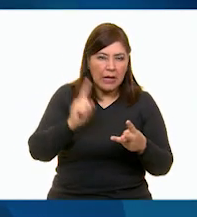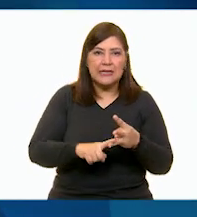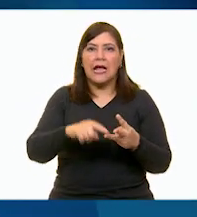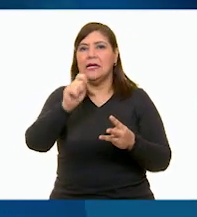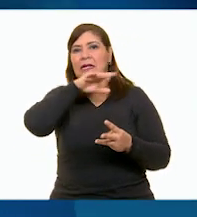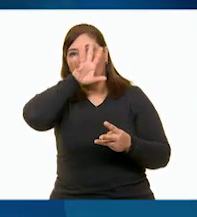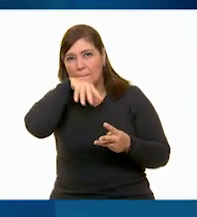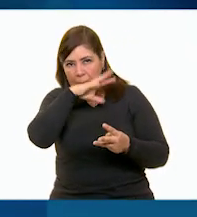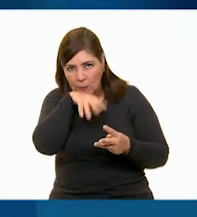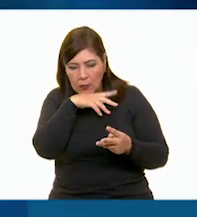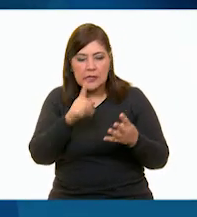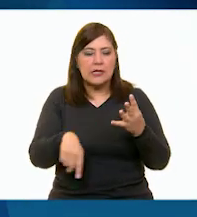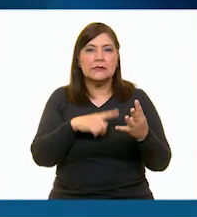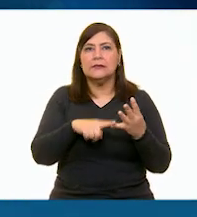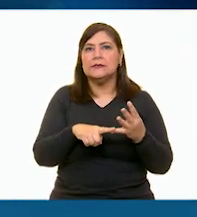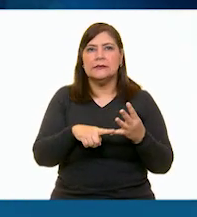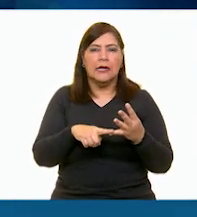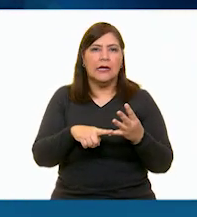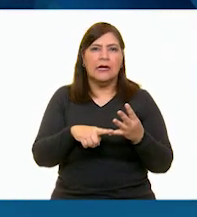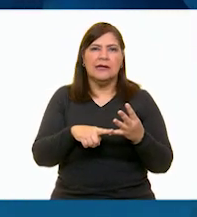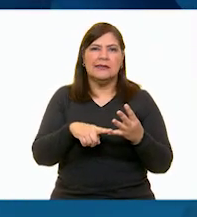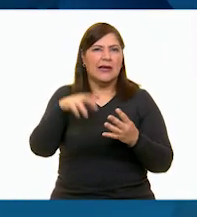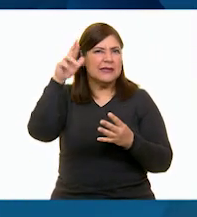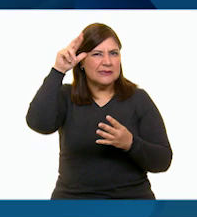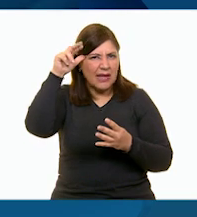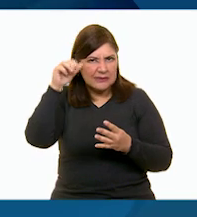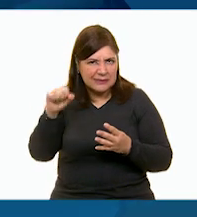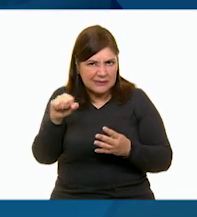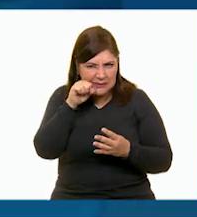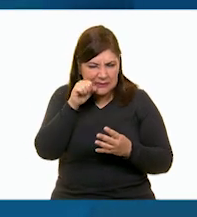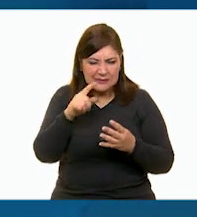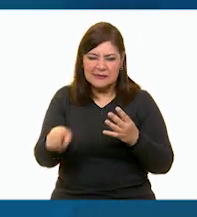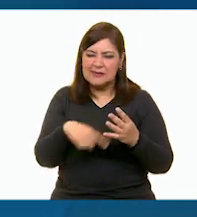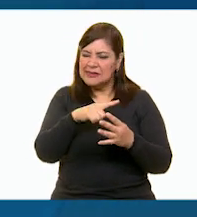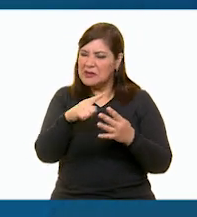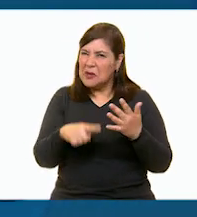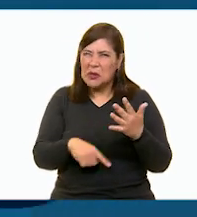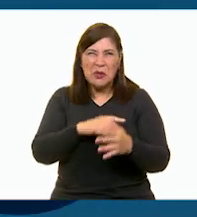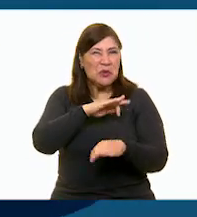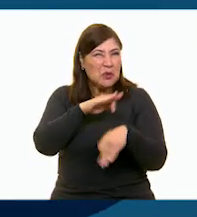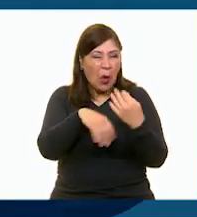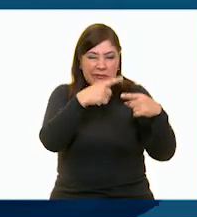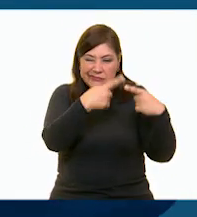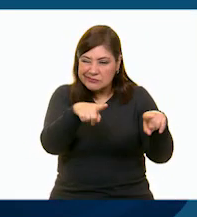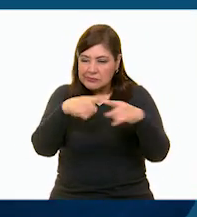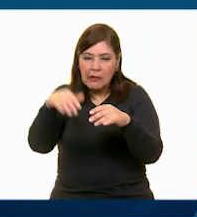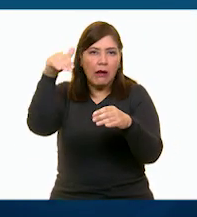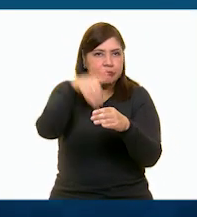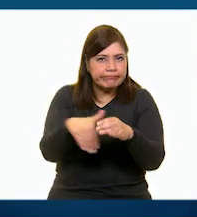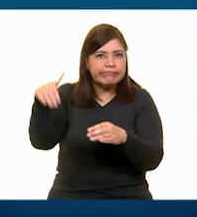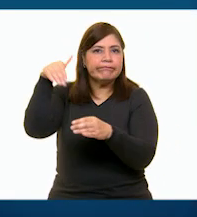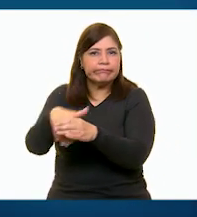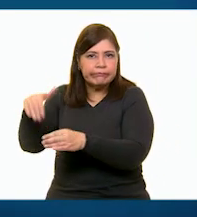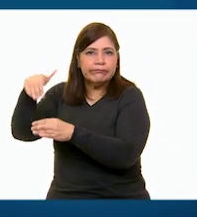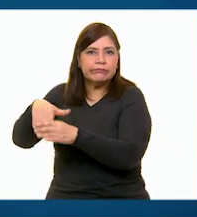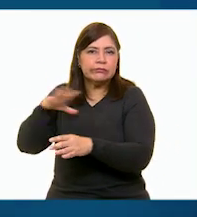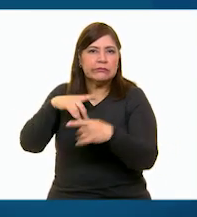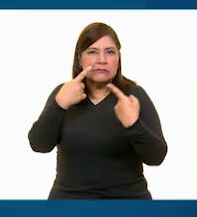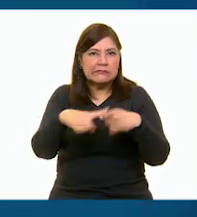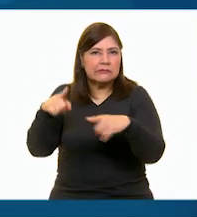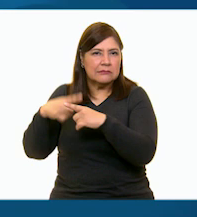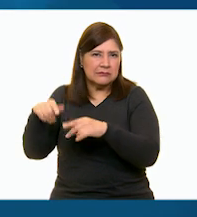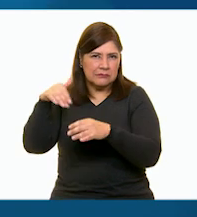las cebollas, las zanorias, todo lo que compraban se los daban en bolsa de